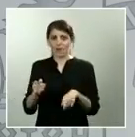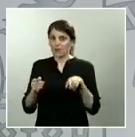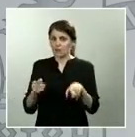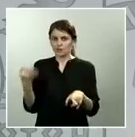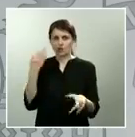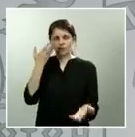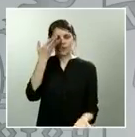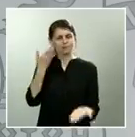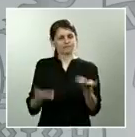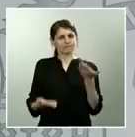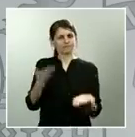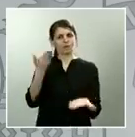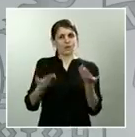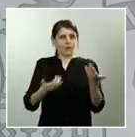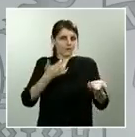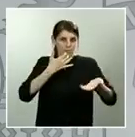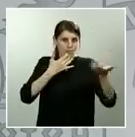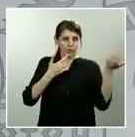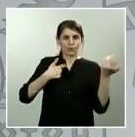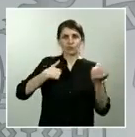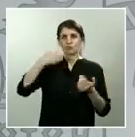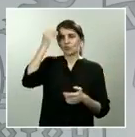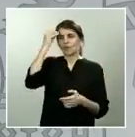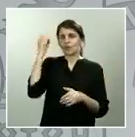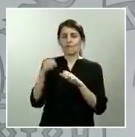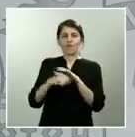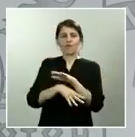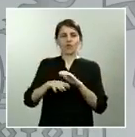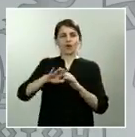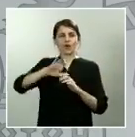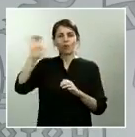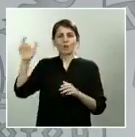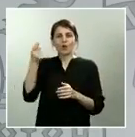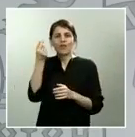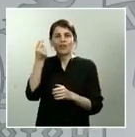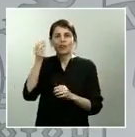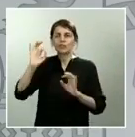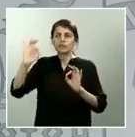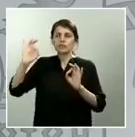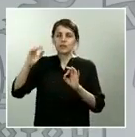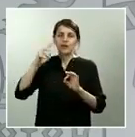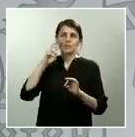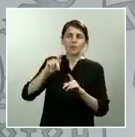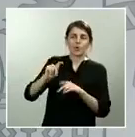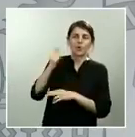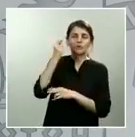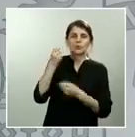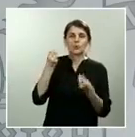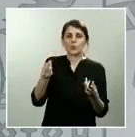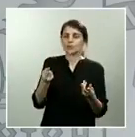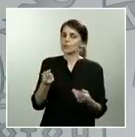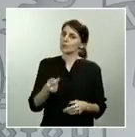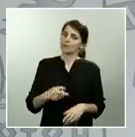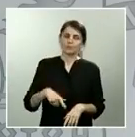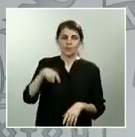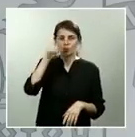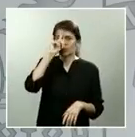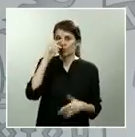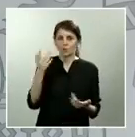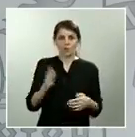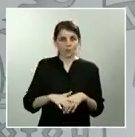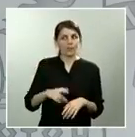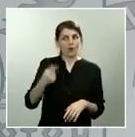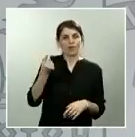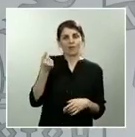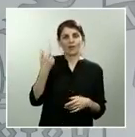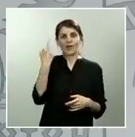consignar en ese fondo realmente aliviar las cuentas públicas de los países que con mayor profundidad nos